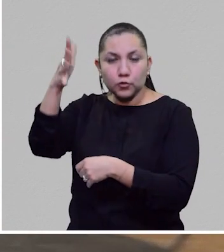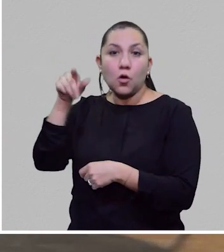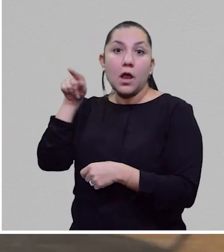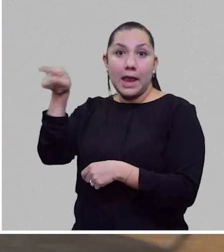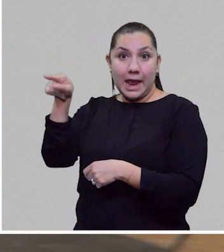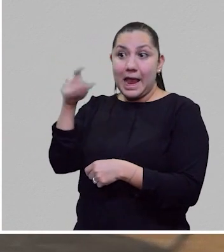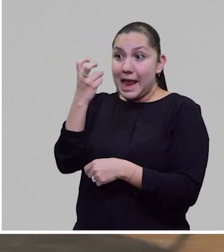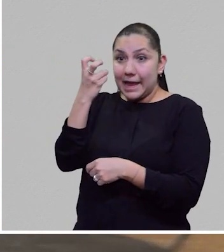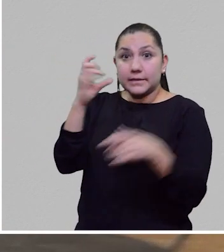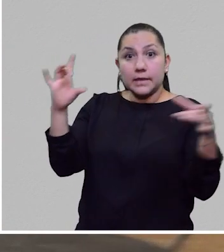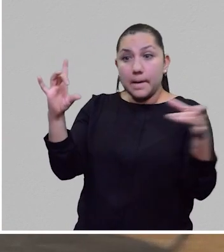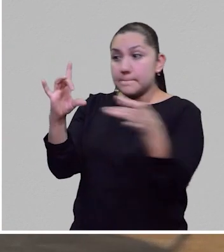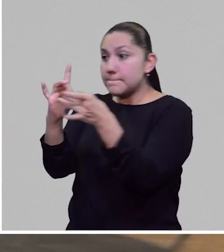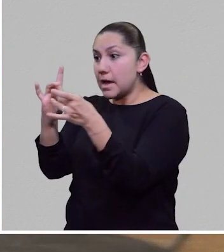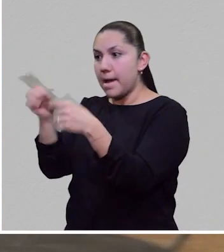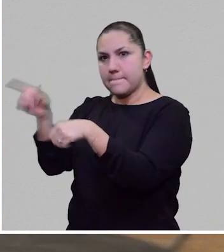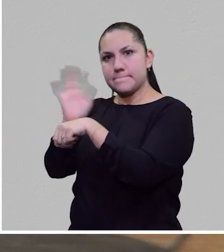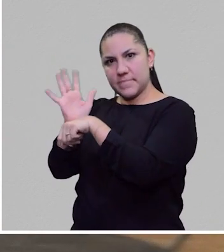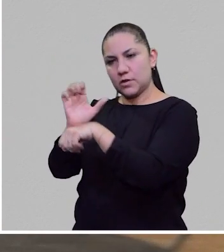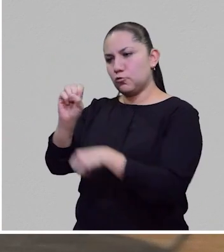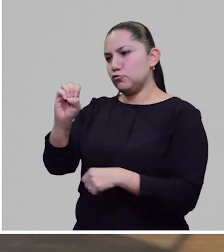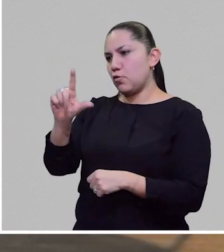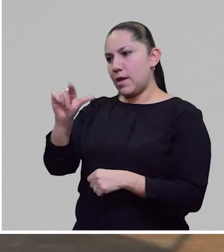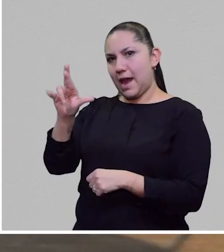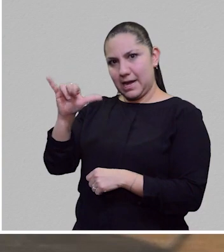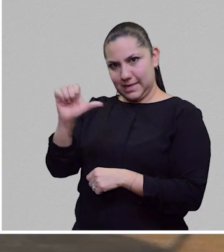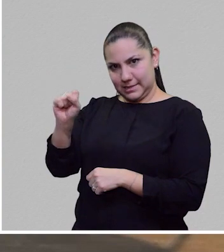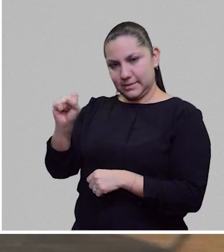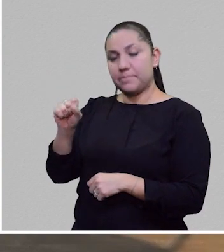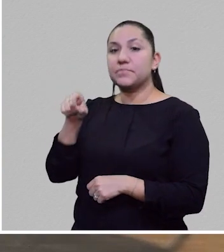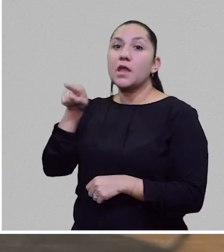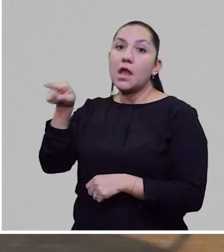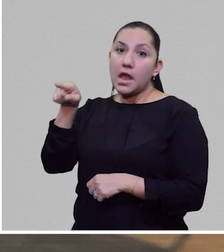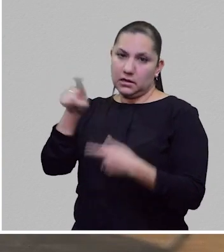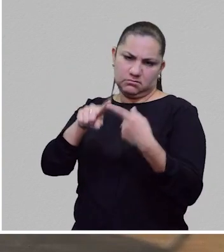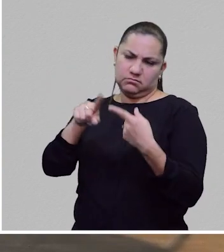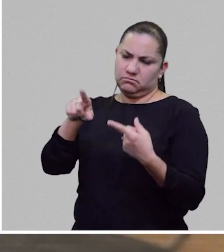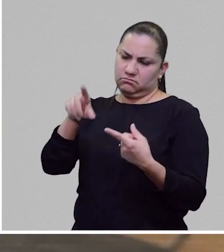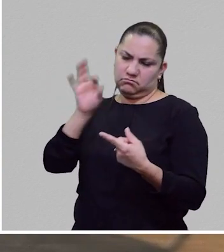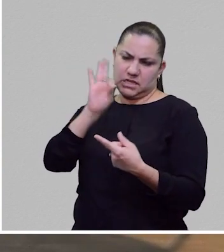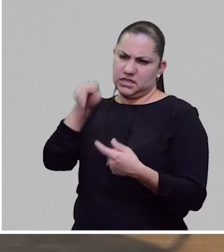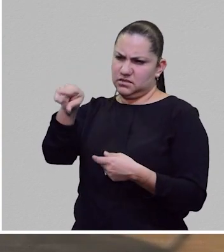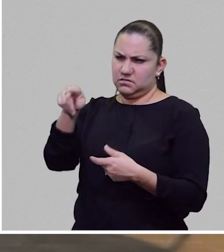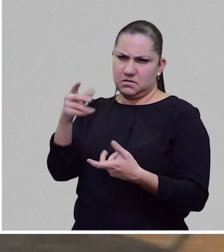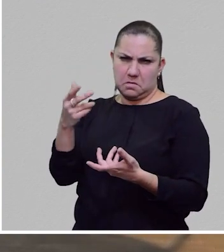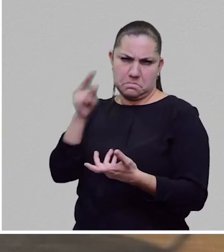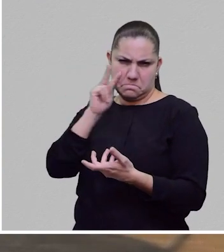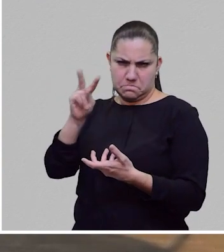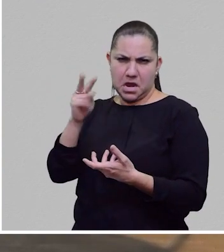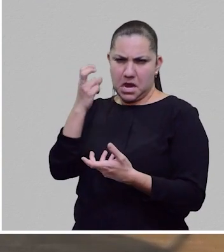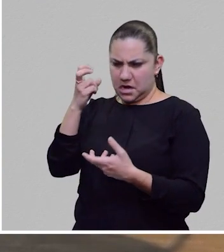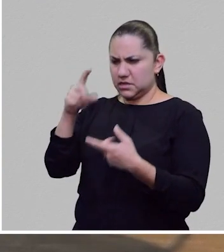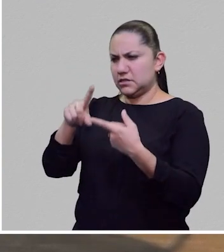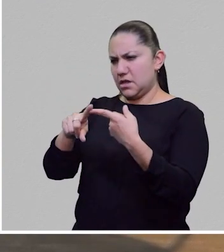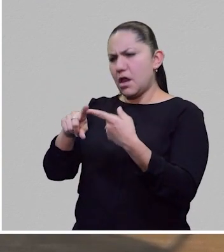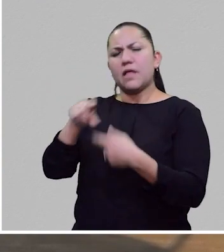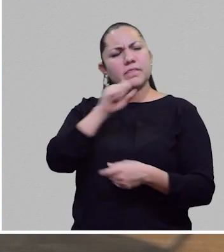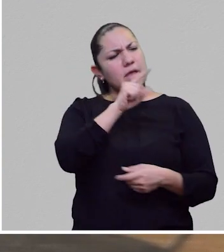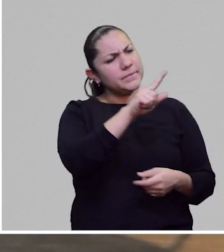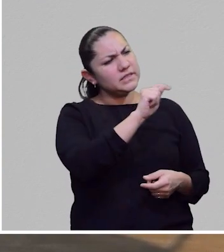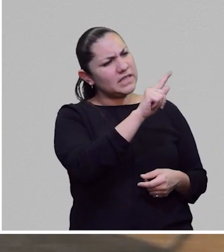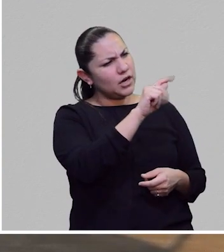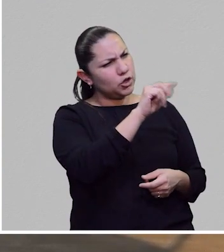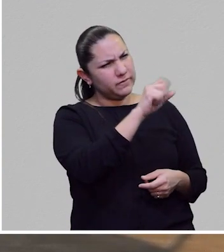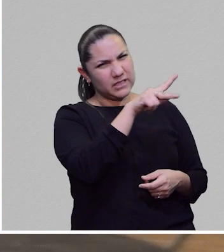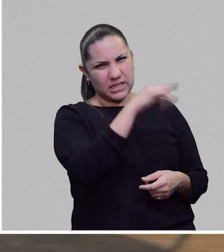la de Tarkovsky. Yo solo conozco la Y hay una gringa que te la puedes ahorrar sin ningún problema. La de Tarkovsky es